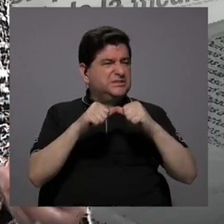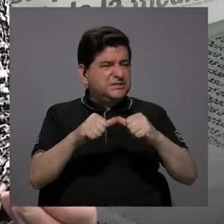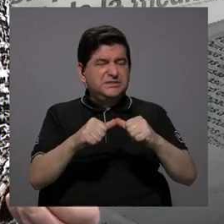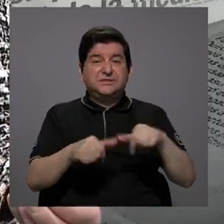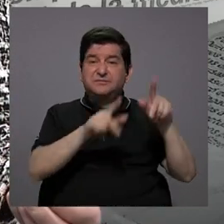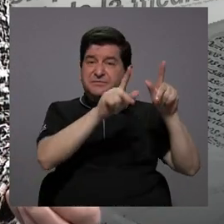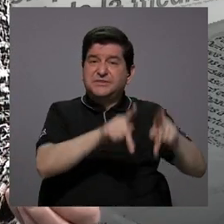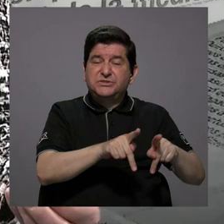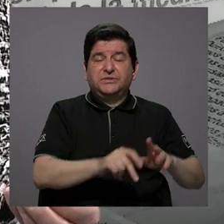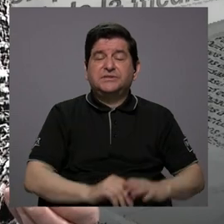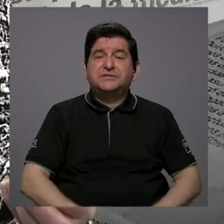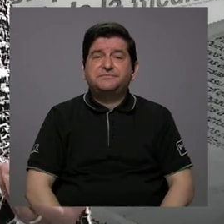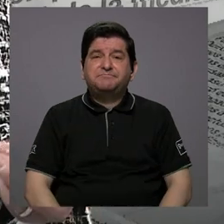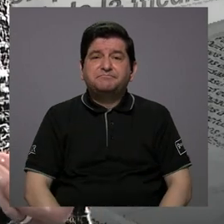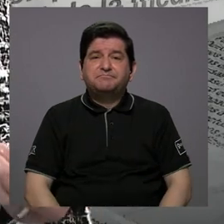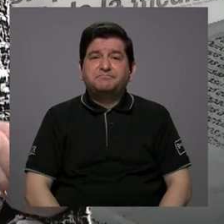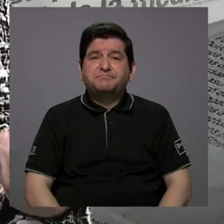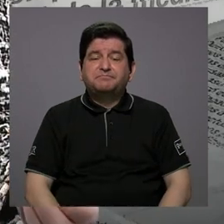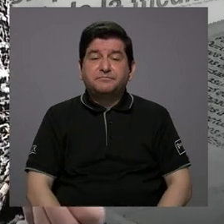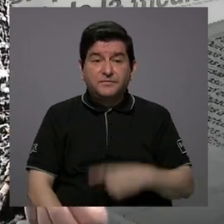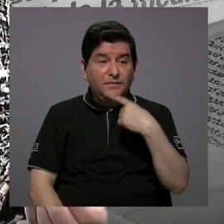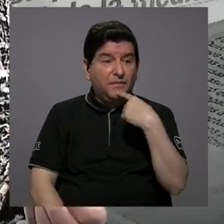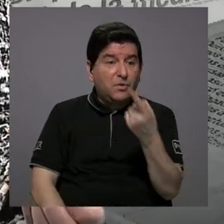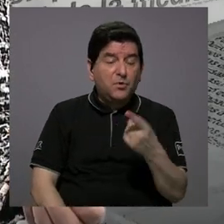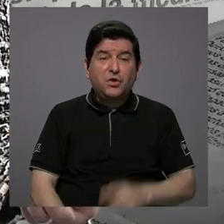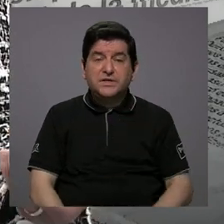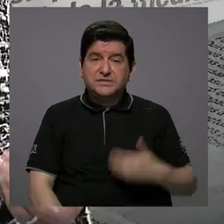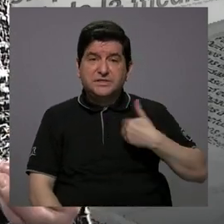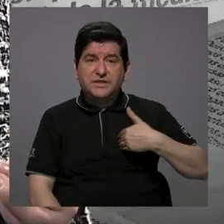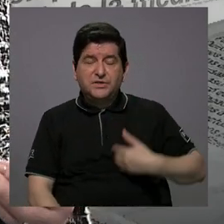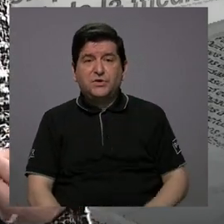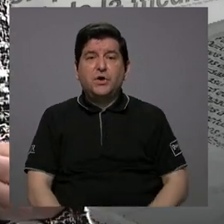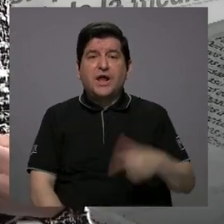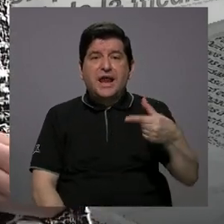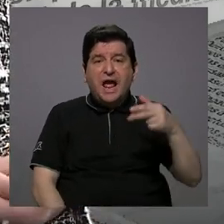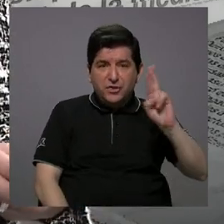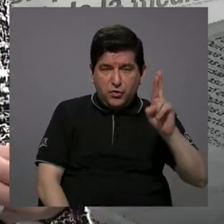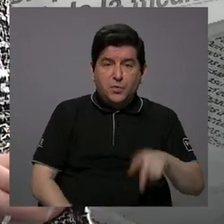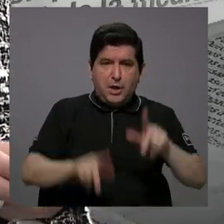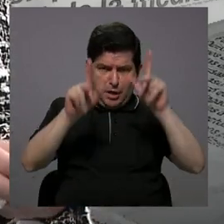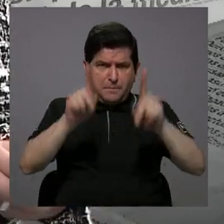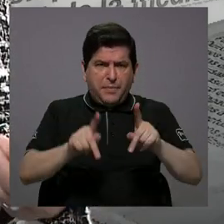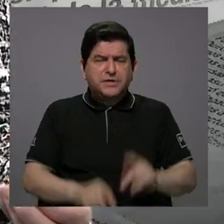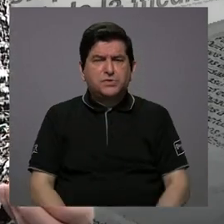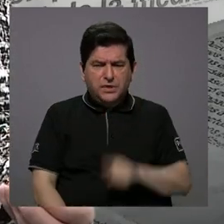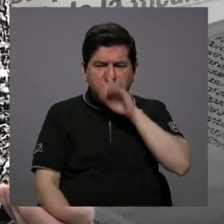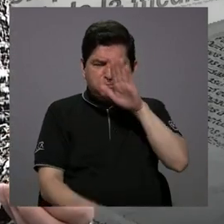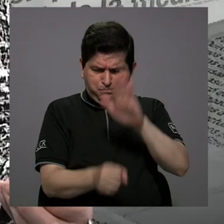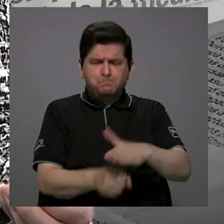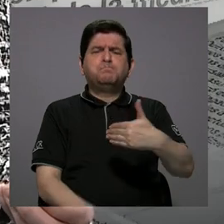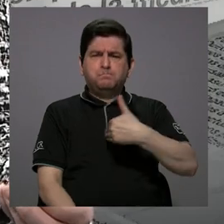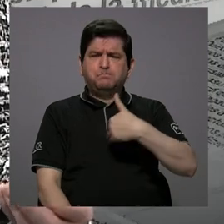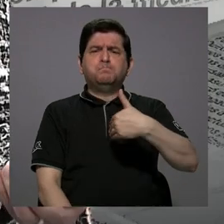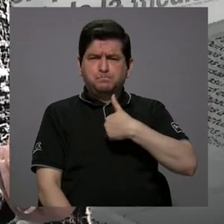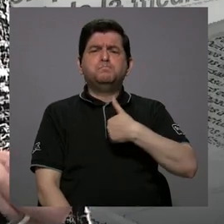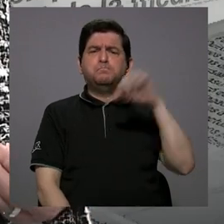estas personas. Y si bien, como lo dice don Gerardo, son personas bastante comprometidas,